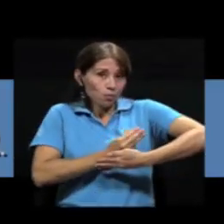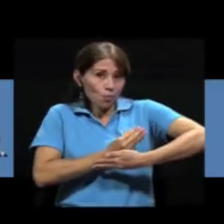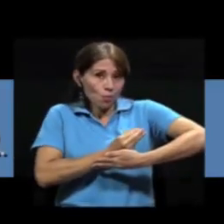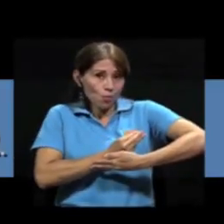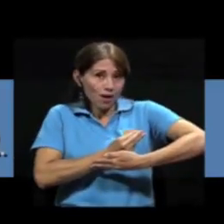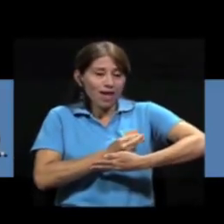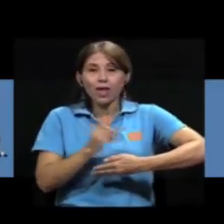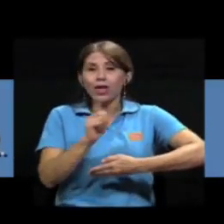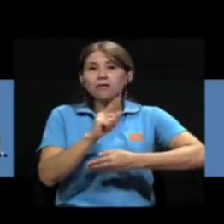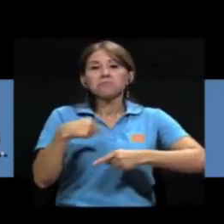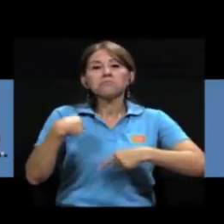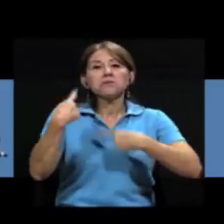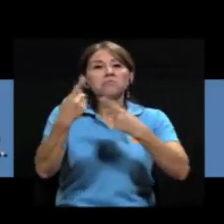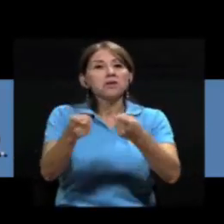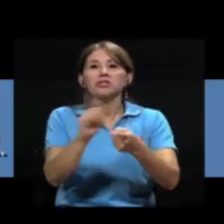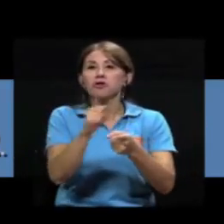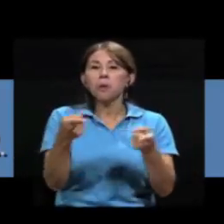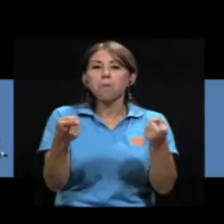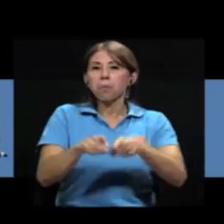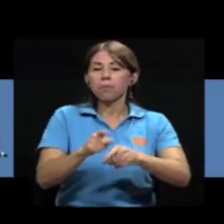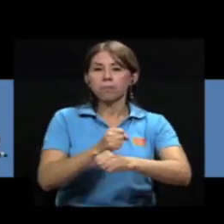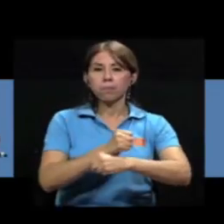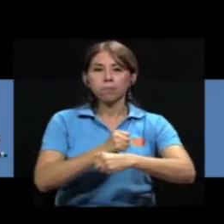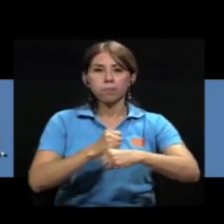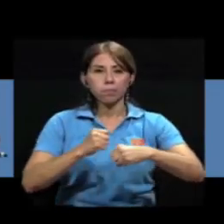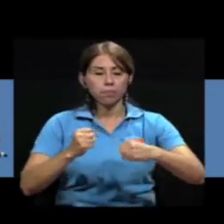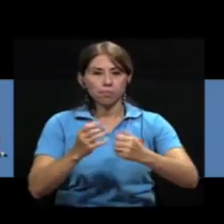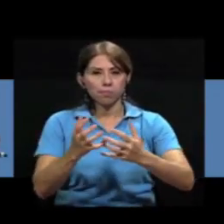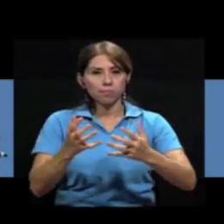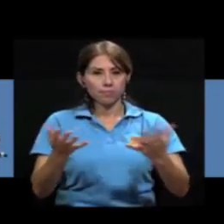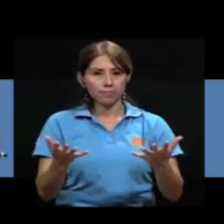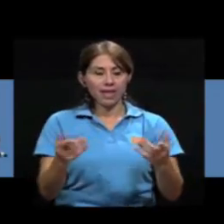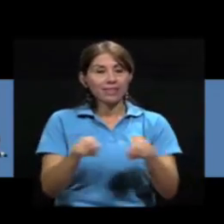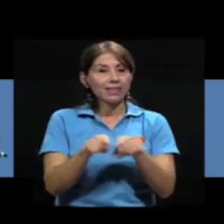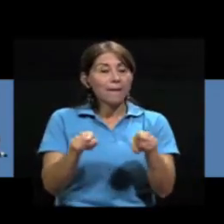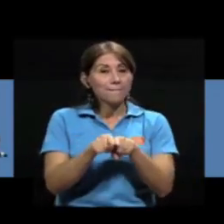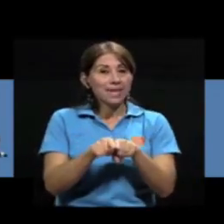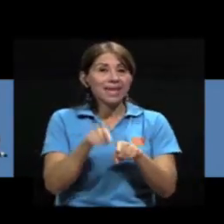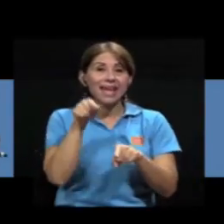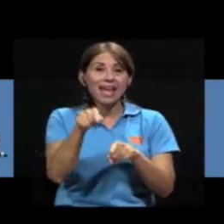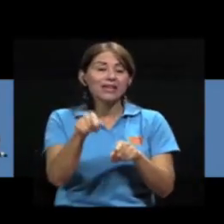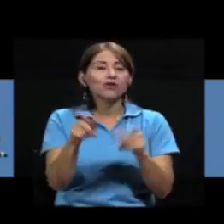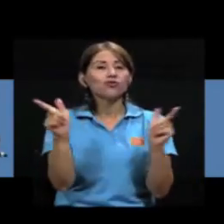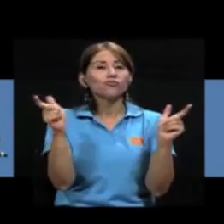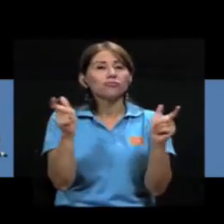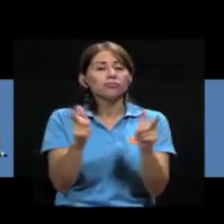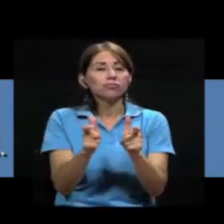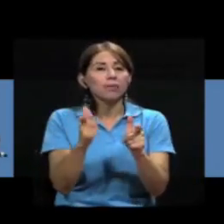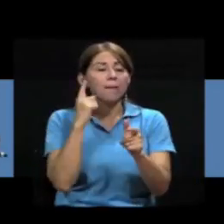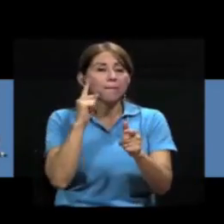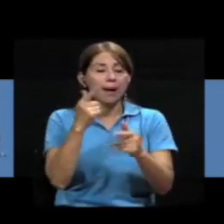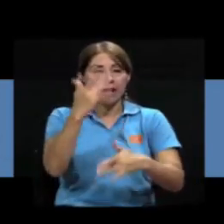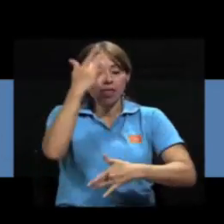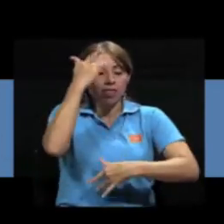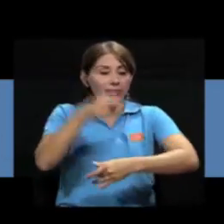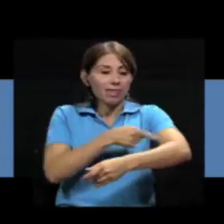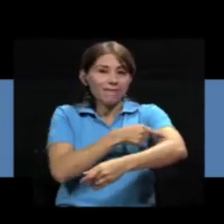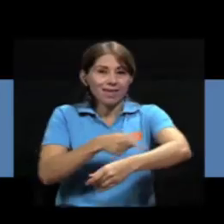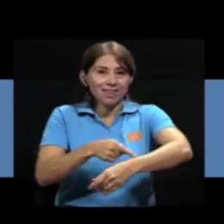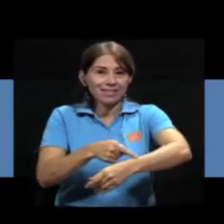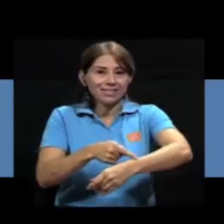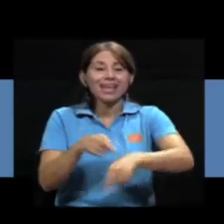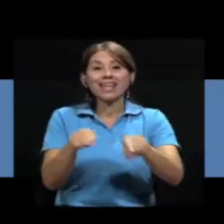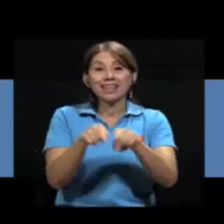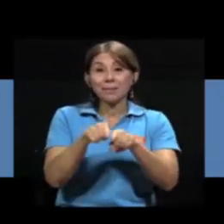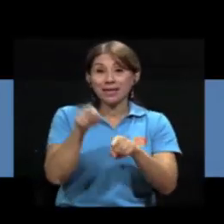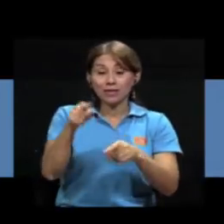menos tendencia a sufrir sobrepeso u obesidad. Son también menos propensos a sufrir diabetes de tipo 2 y obtienen